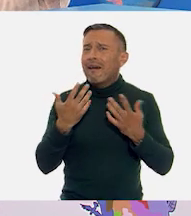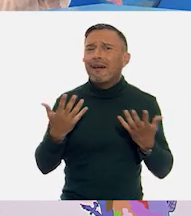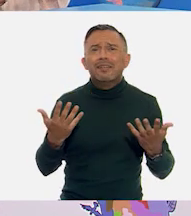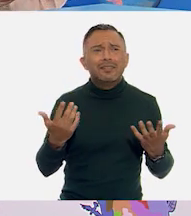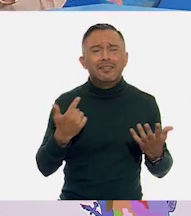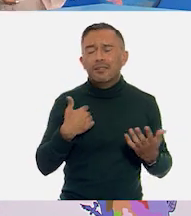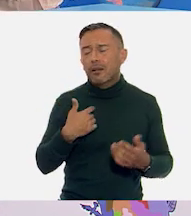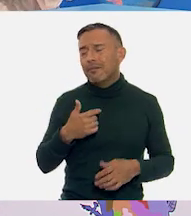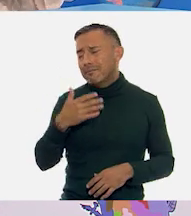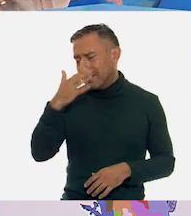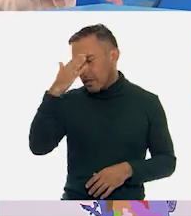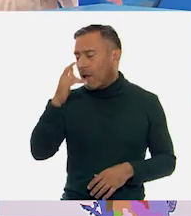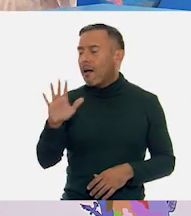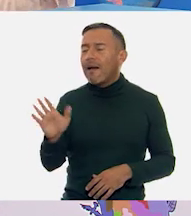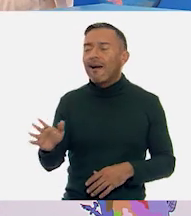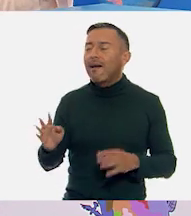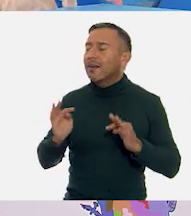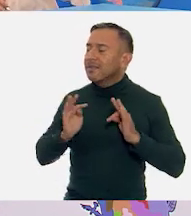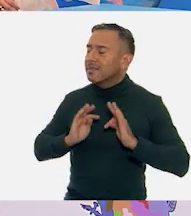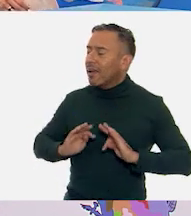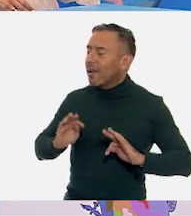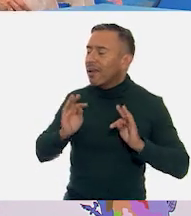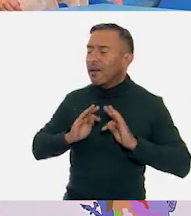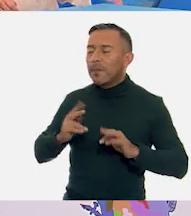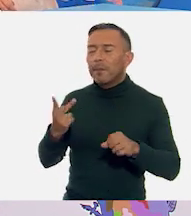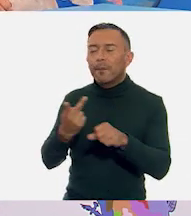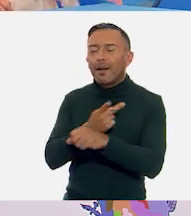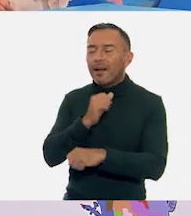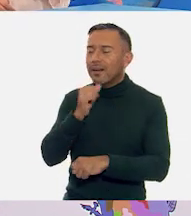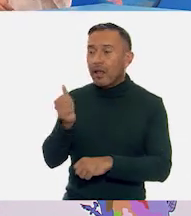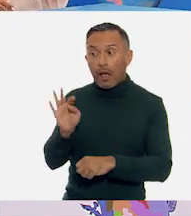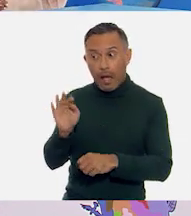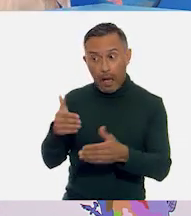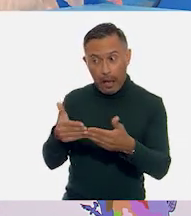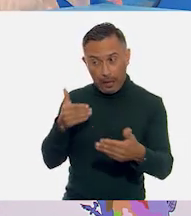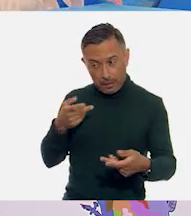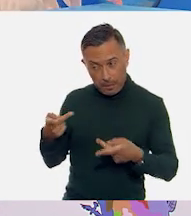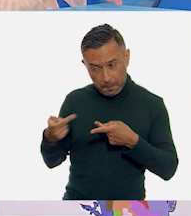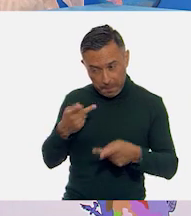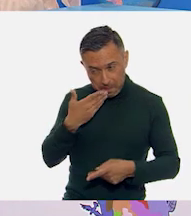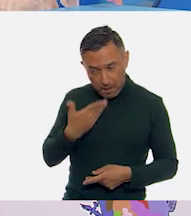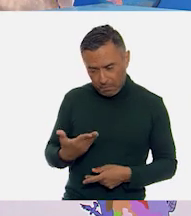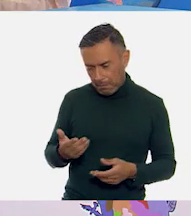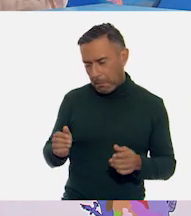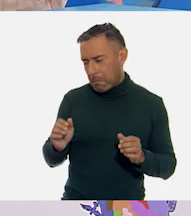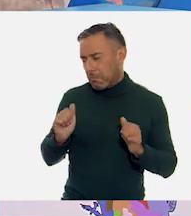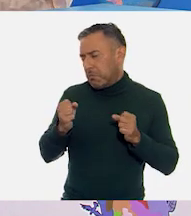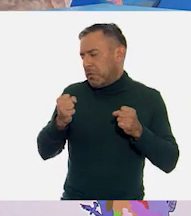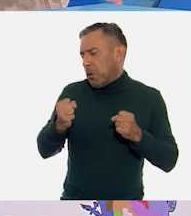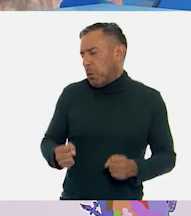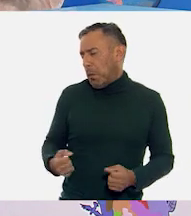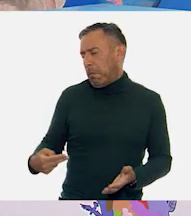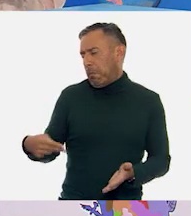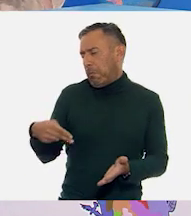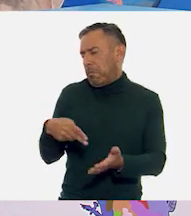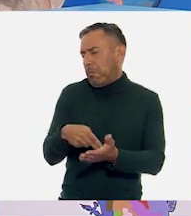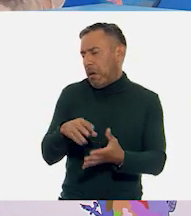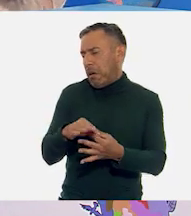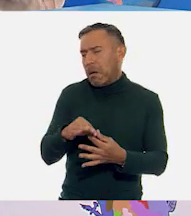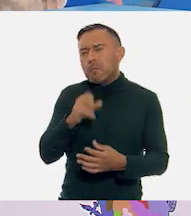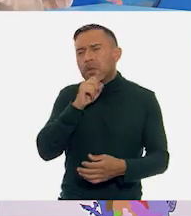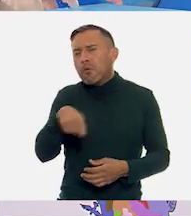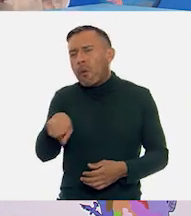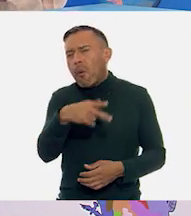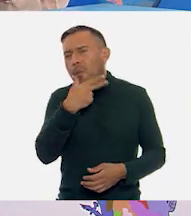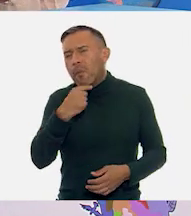Tranquilo, Reolito, eso no va a pasar si te preparas bien. Y ya lo estás haciendo, así como las niñas y los niños que nos acompañan.